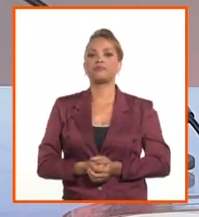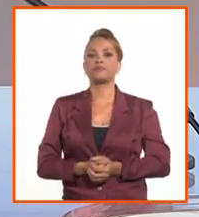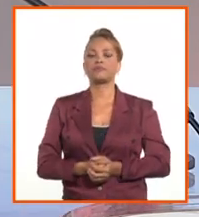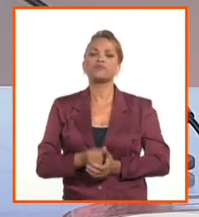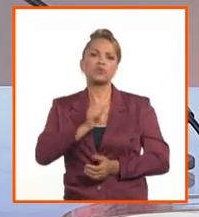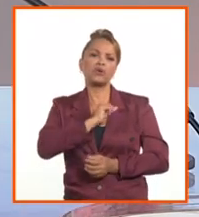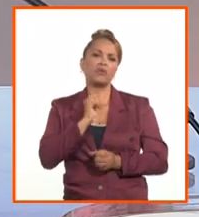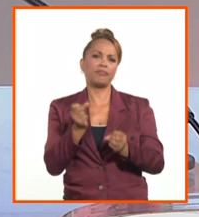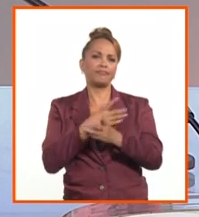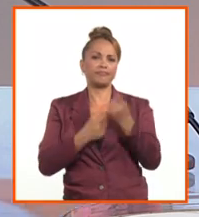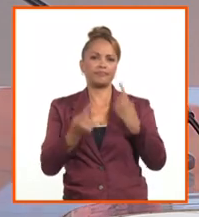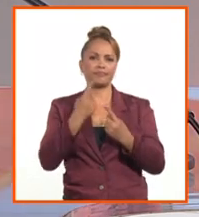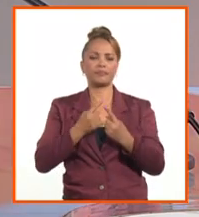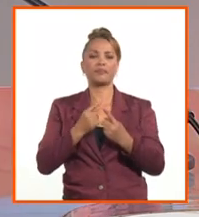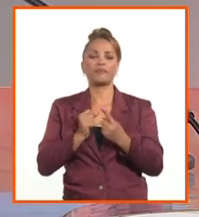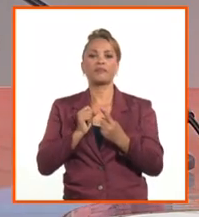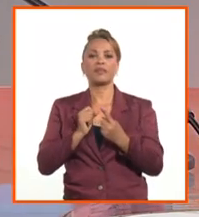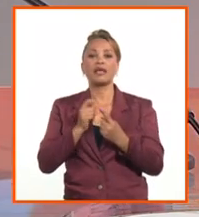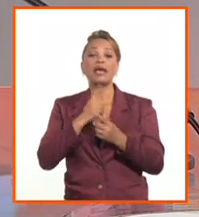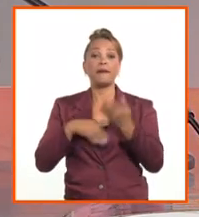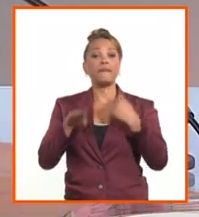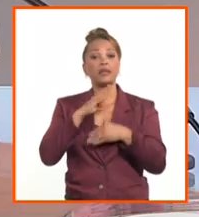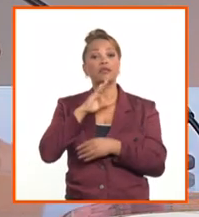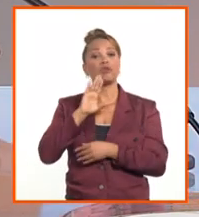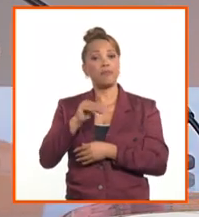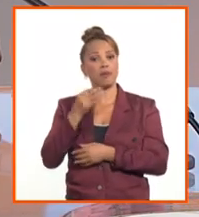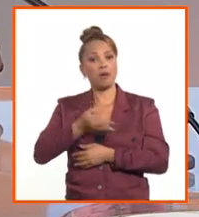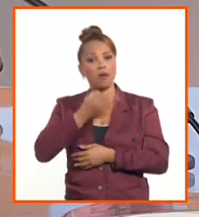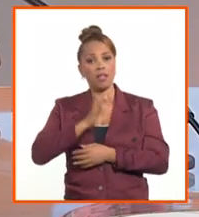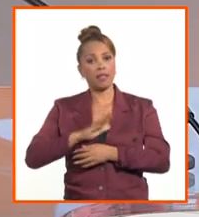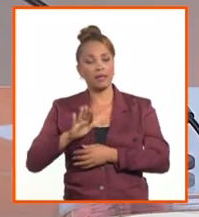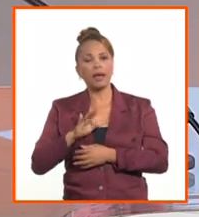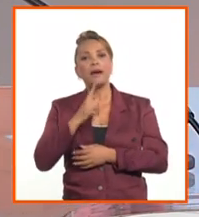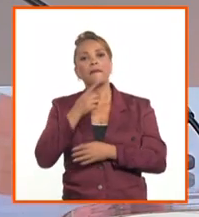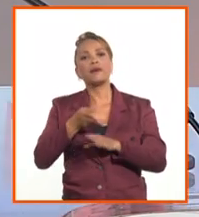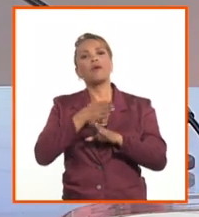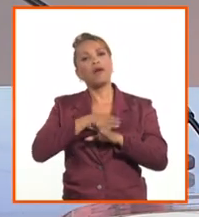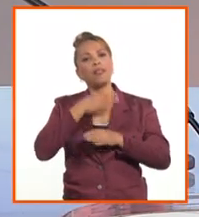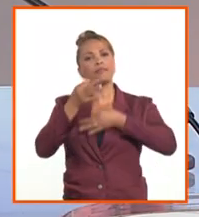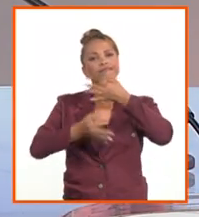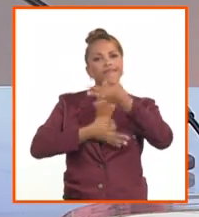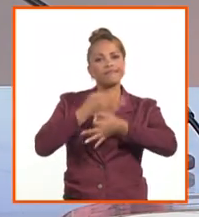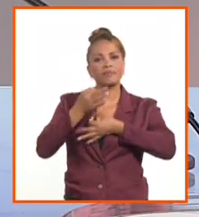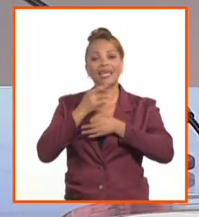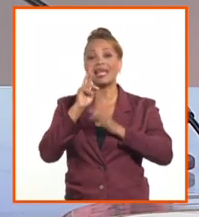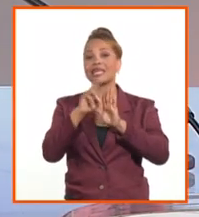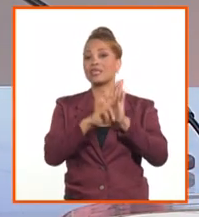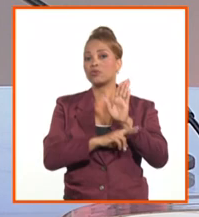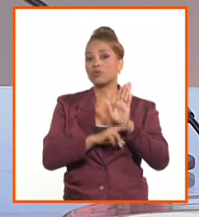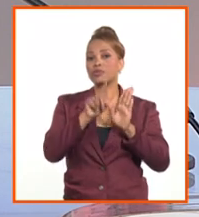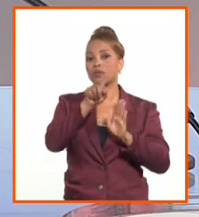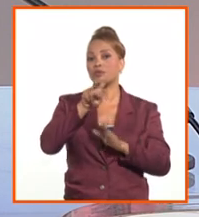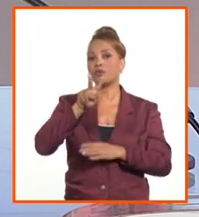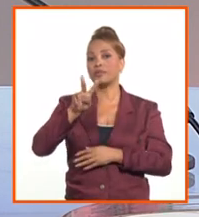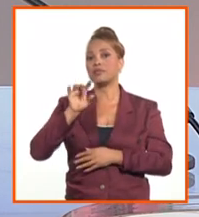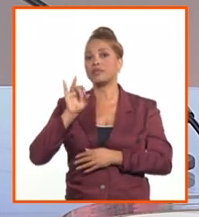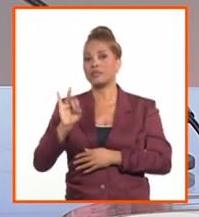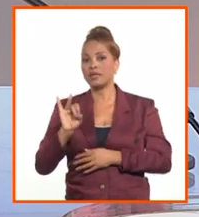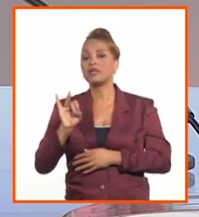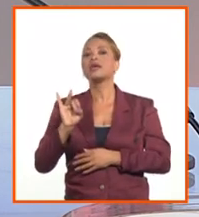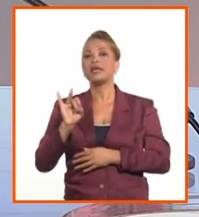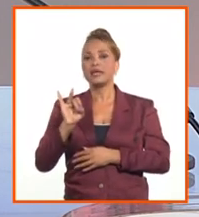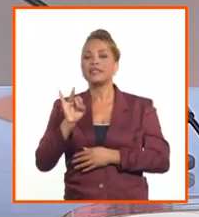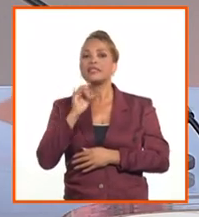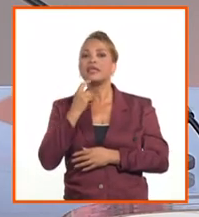esa, aunque ya el ministro lo dijo, queremos puntualizar que esa resolución 127 tiene un resuelvo